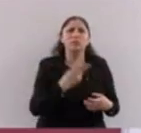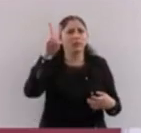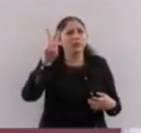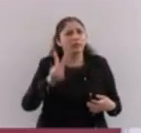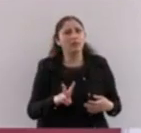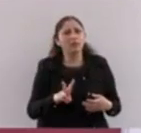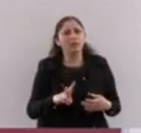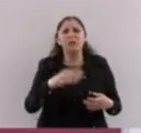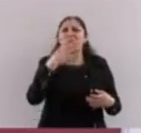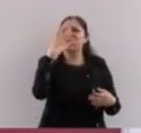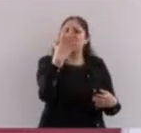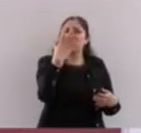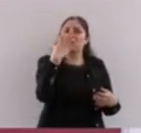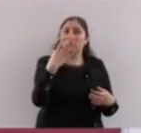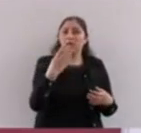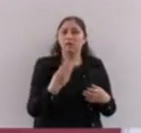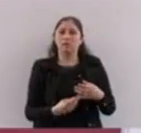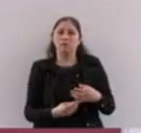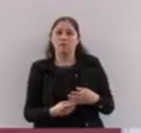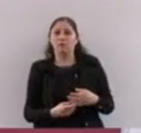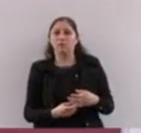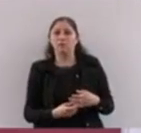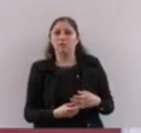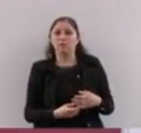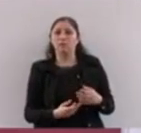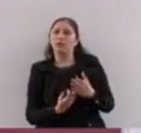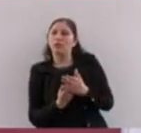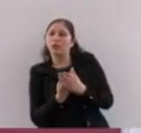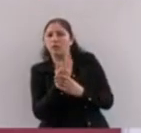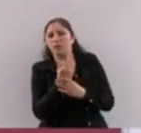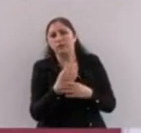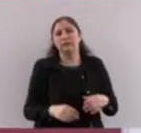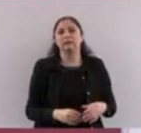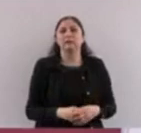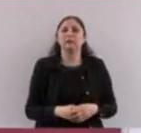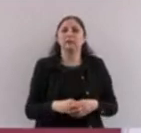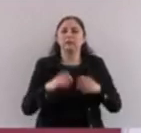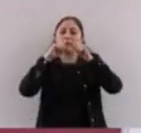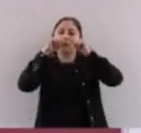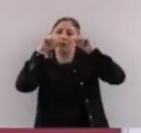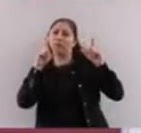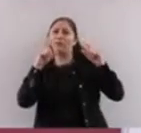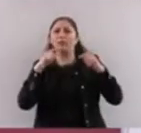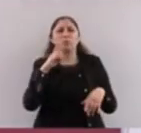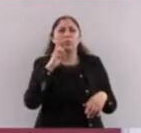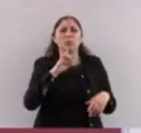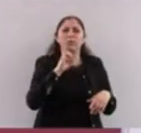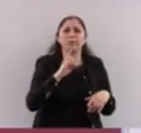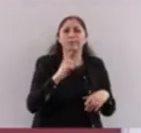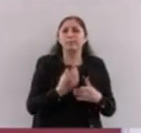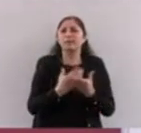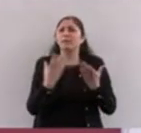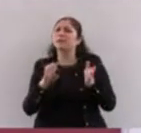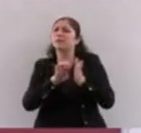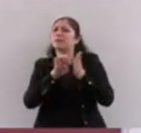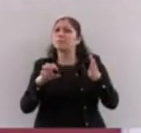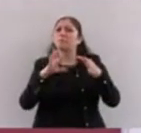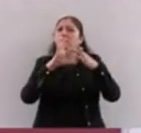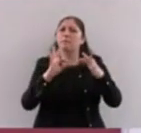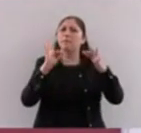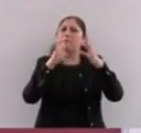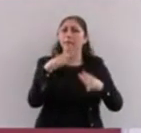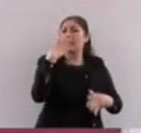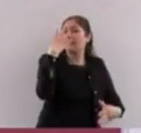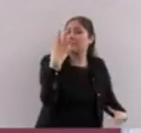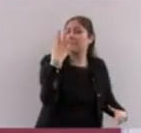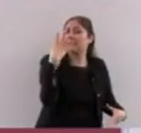las cinco de la mañana, yo les decía, les contaba aquí en el evento en Coautitlán, yo iba a la universidad y a